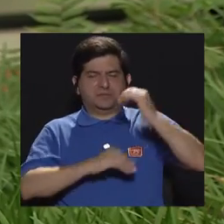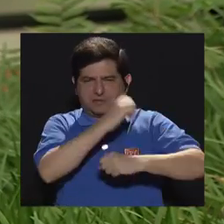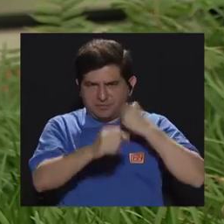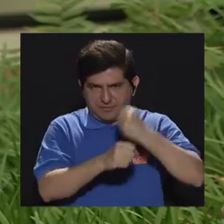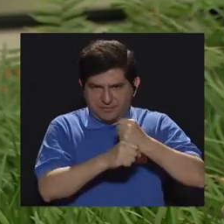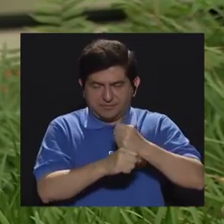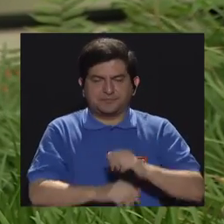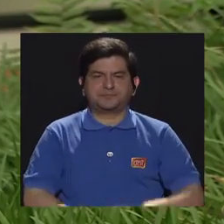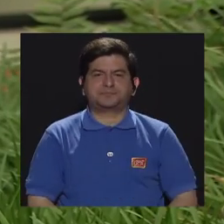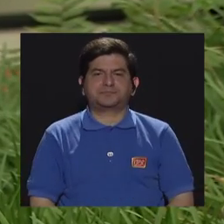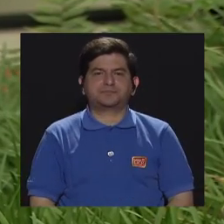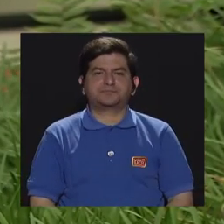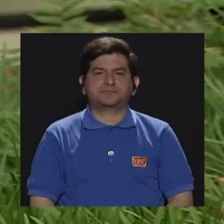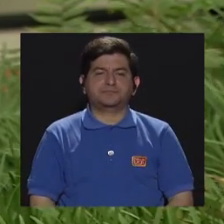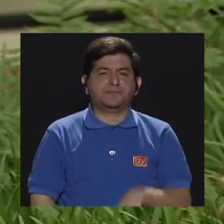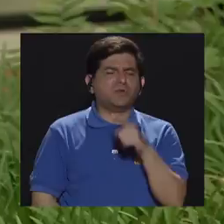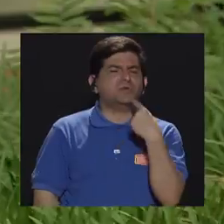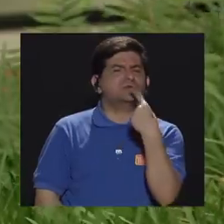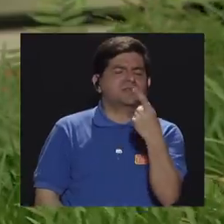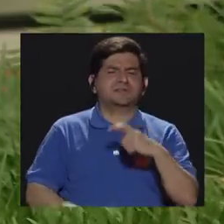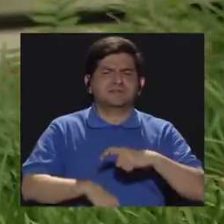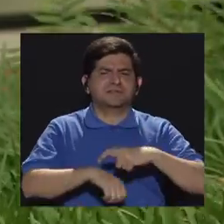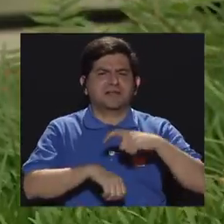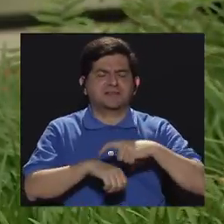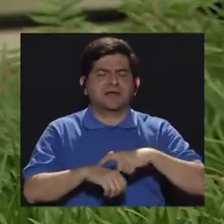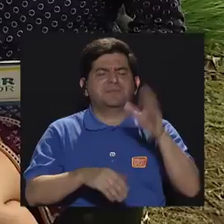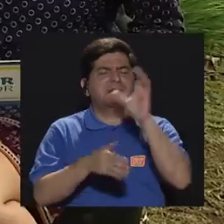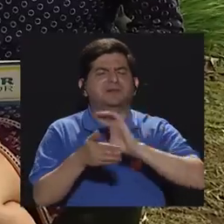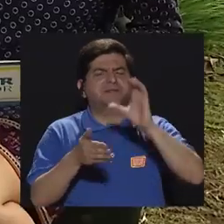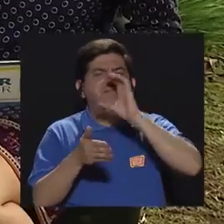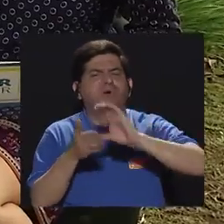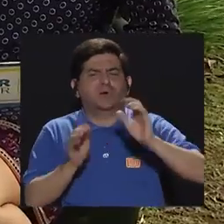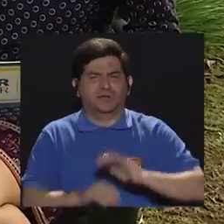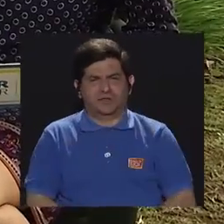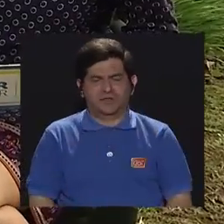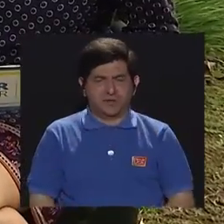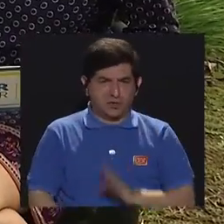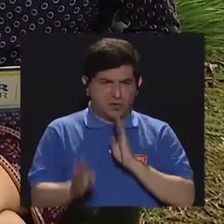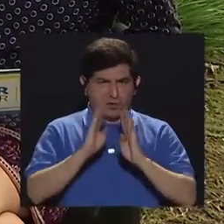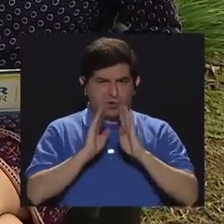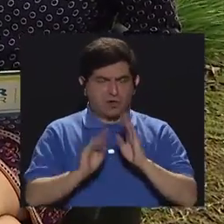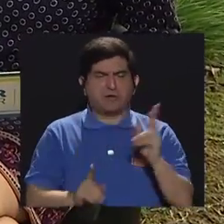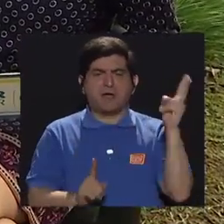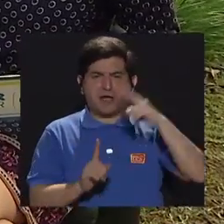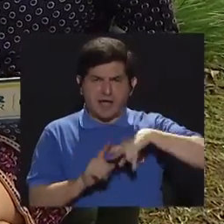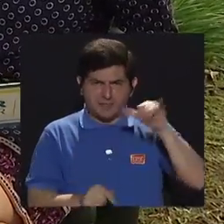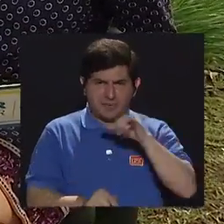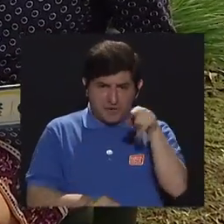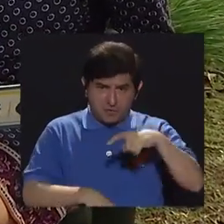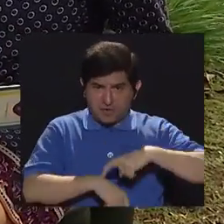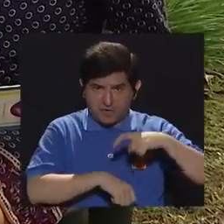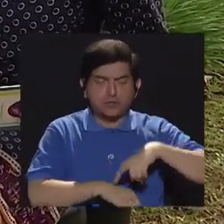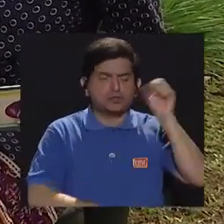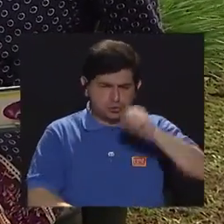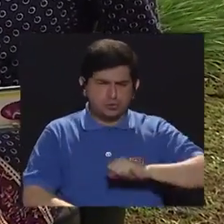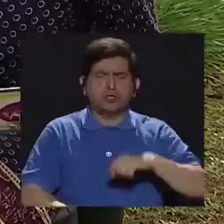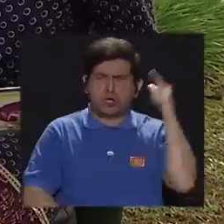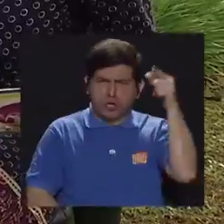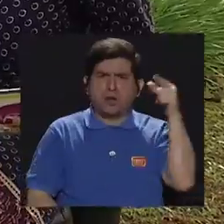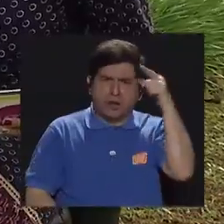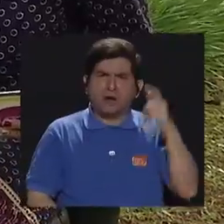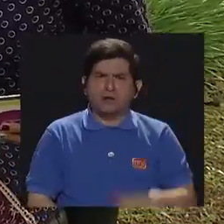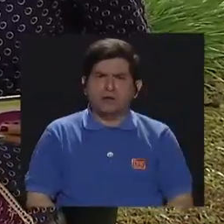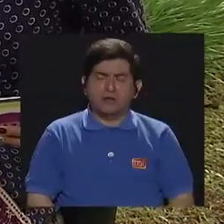Ahora que usted menciona la etapa de la secundaria, ¿esto que hemos conversado aplica también para esa etapa? Por supuesto.